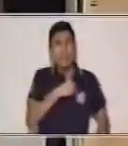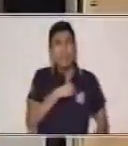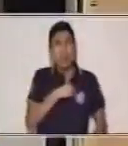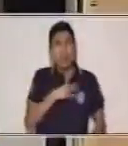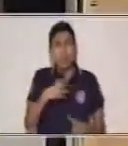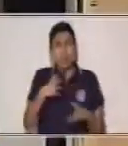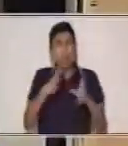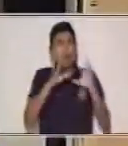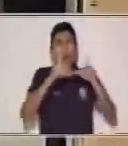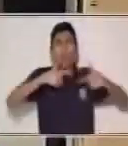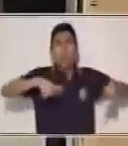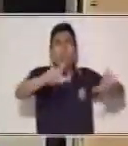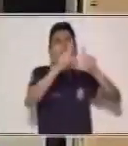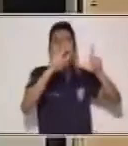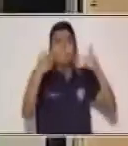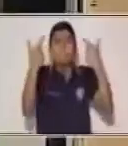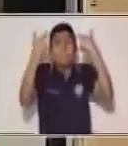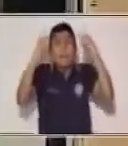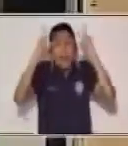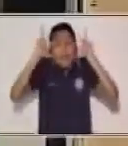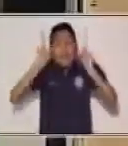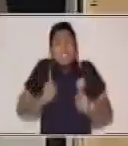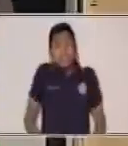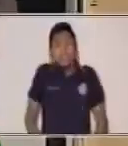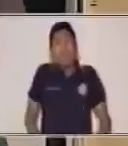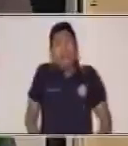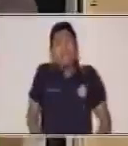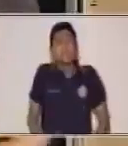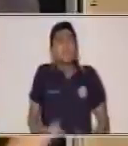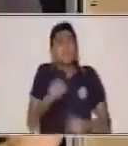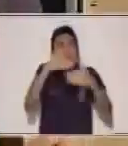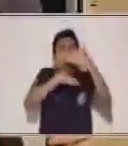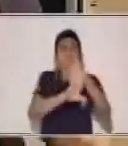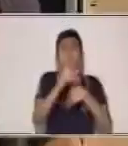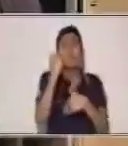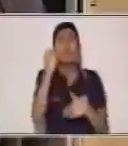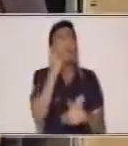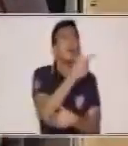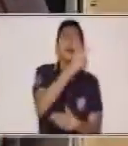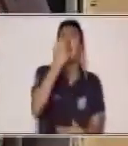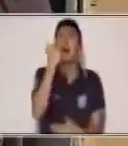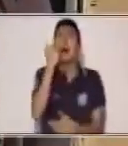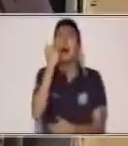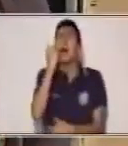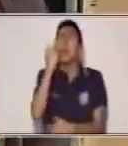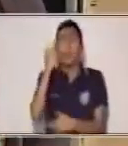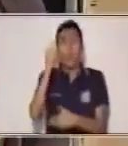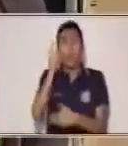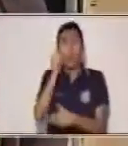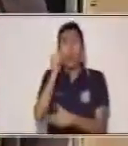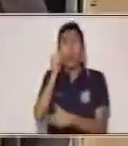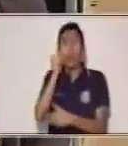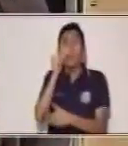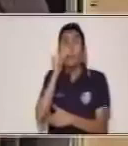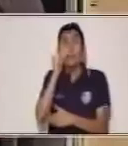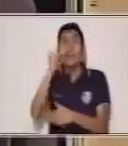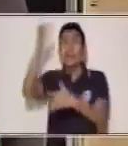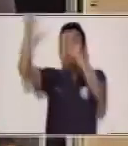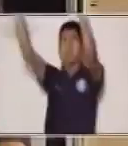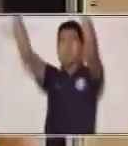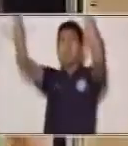y pidió un disfraz de hombre. Se lo puso y parecía un verdadero señor.